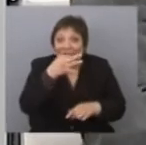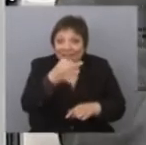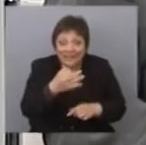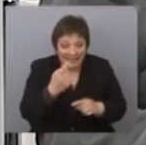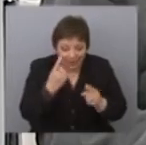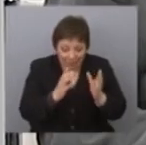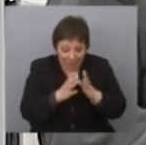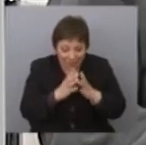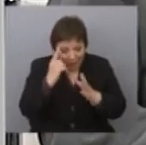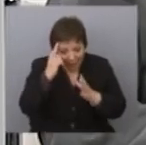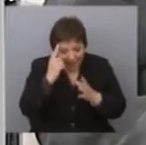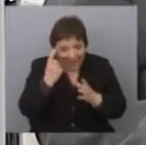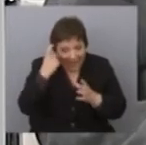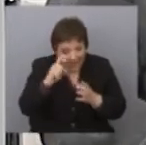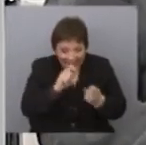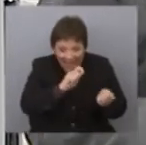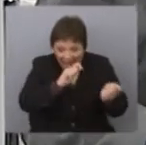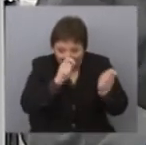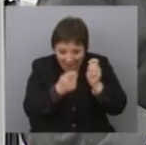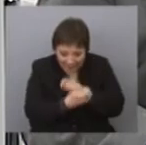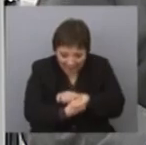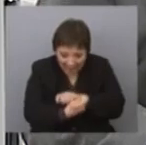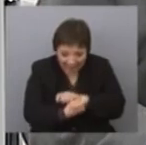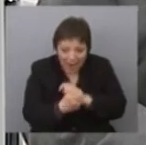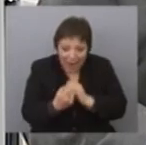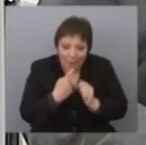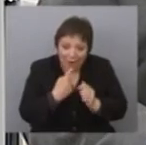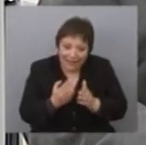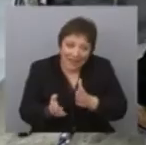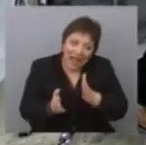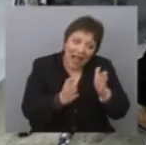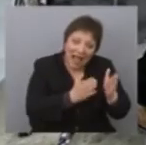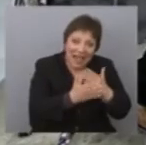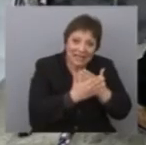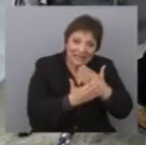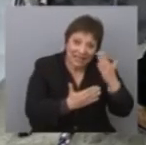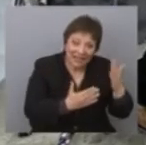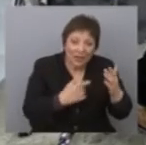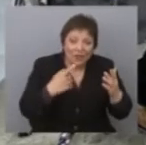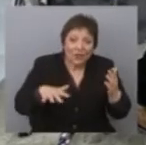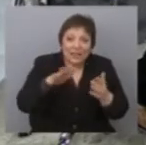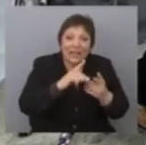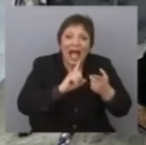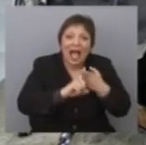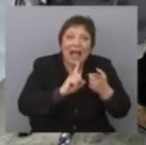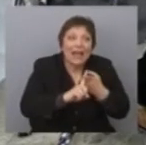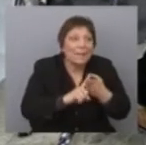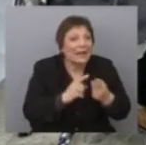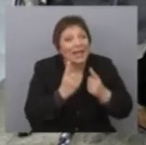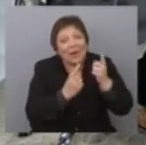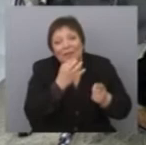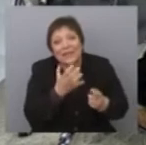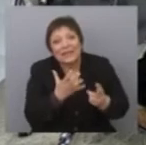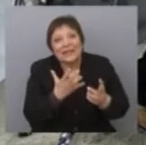idea de una transformación política hacia la izquierda y que generó un clima que algunos llaman pacto, un clima de